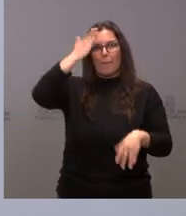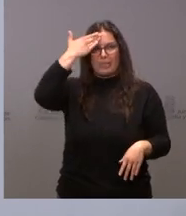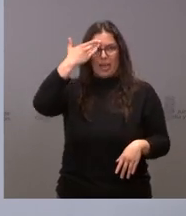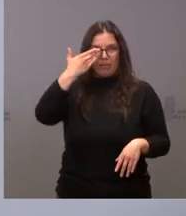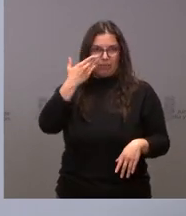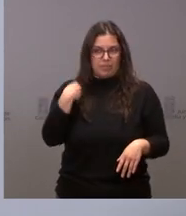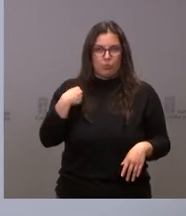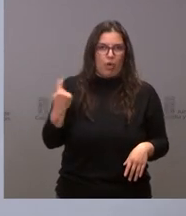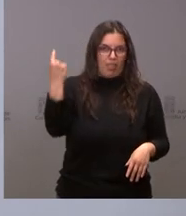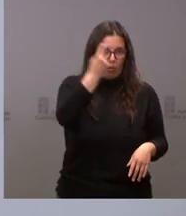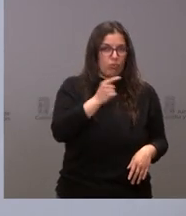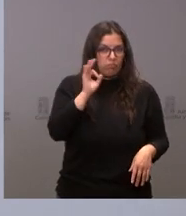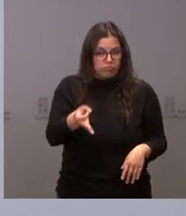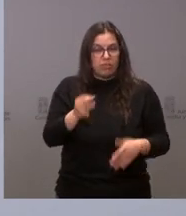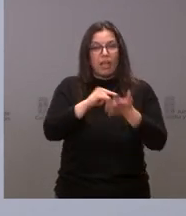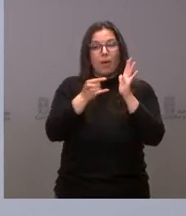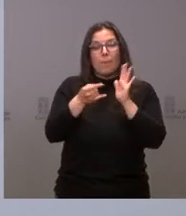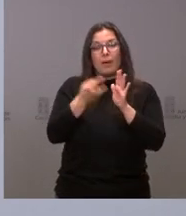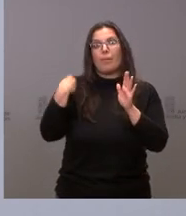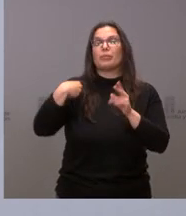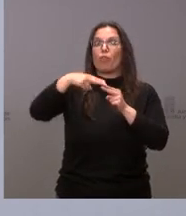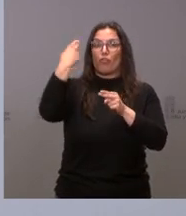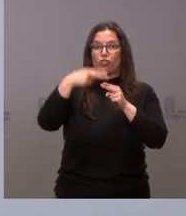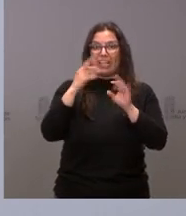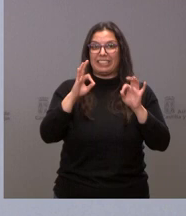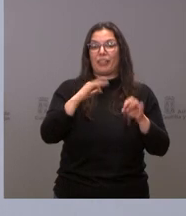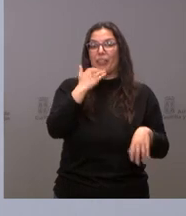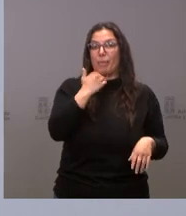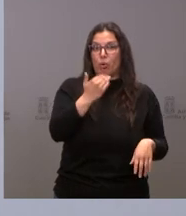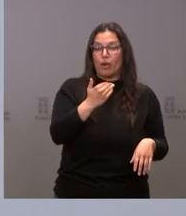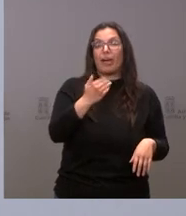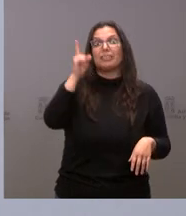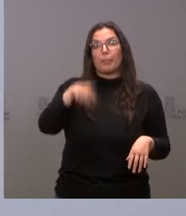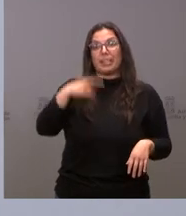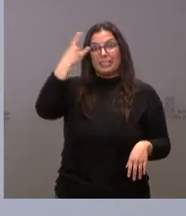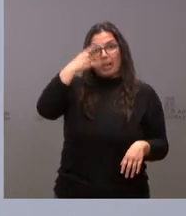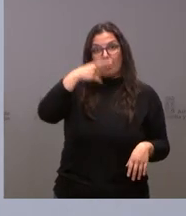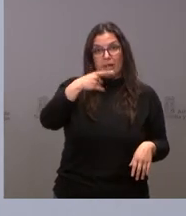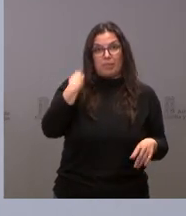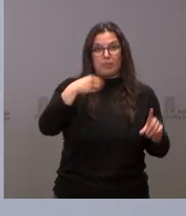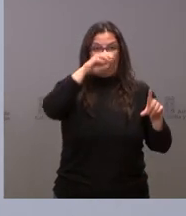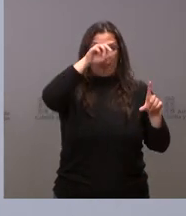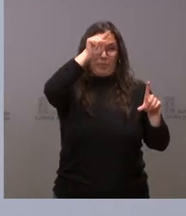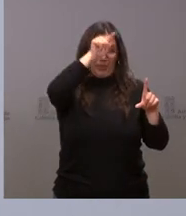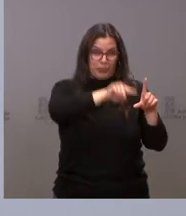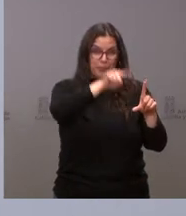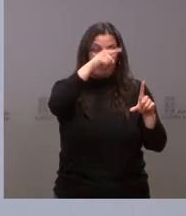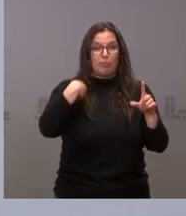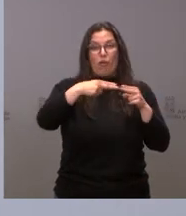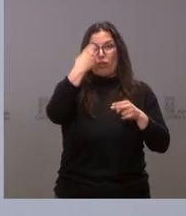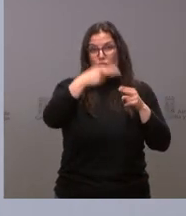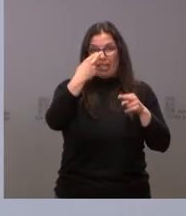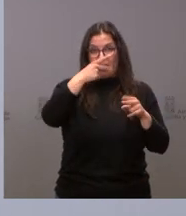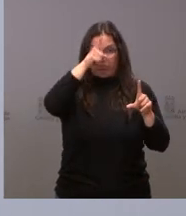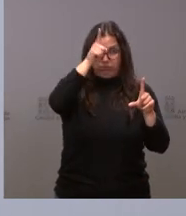las propias provincias efectivamente el plan de la raya de Zamora y Salamanca digamos todo lo que es la frontera